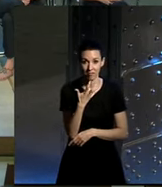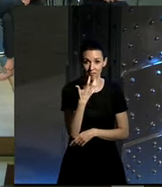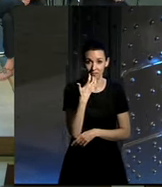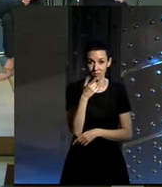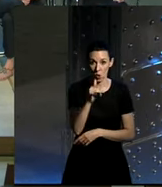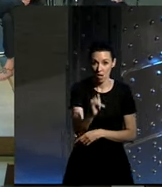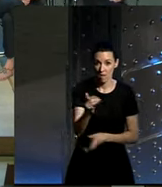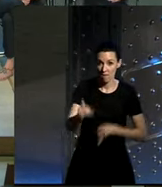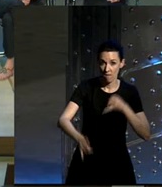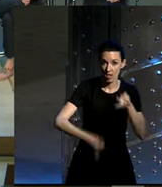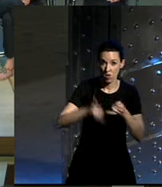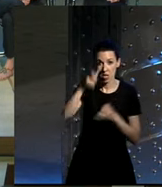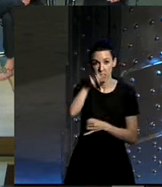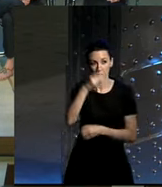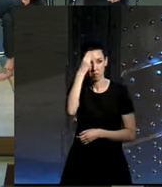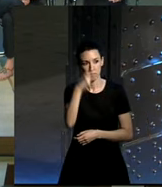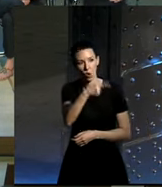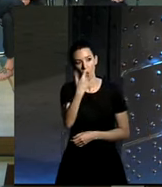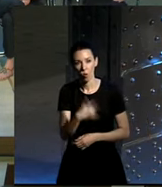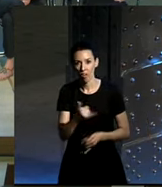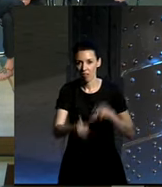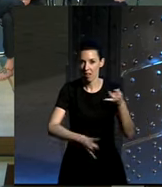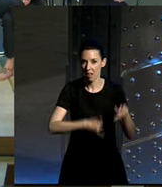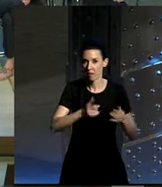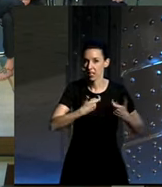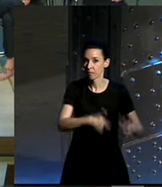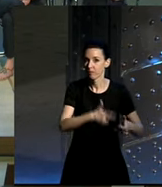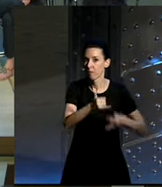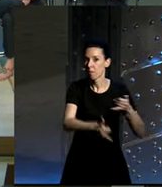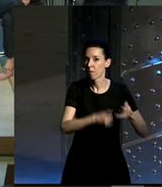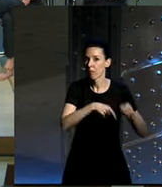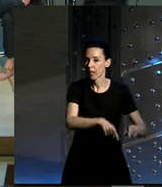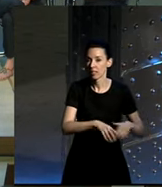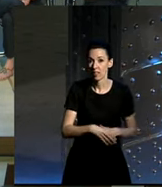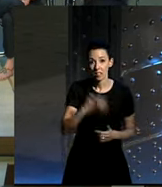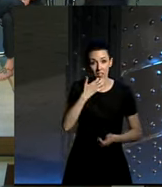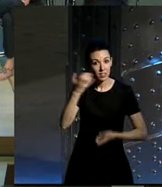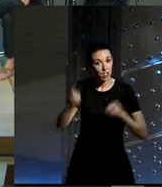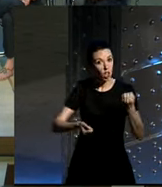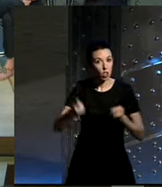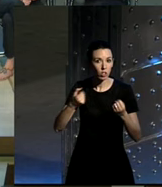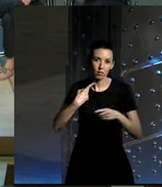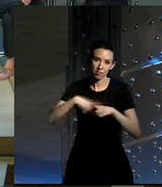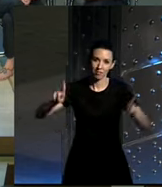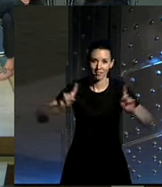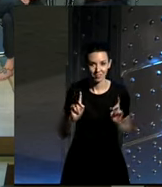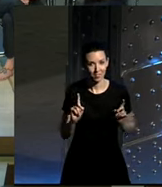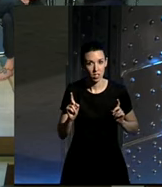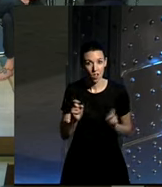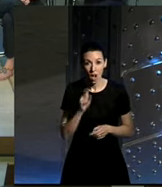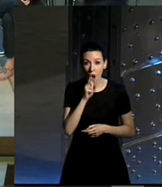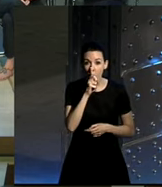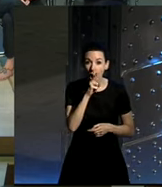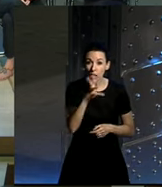una bicicleta la gente te va a calificar de uy el de la bicicleta va en bicicleta y que si tienes coche es otra cosa después de años